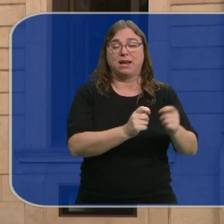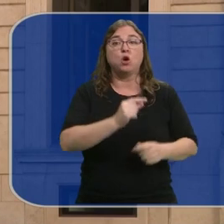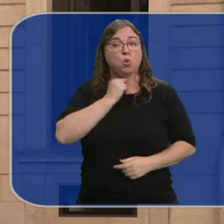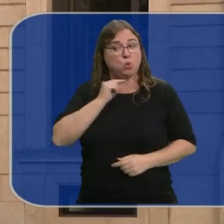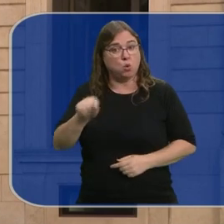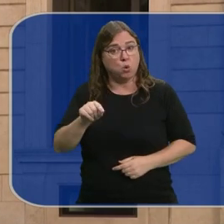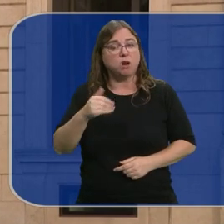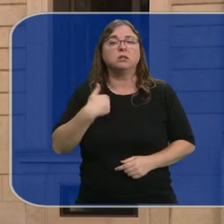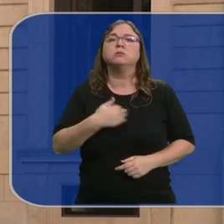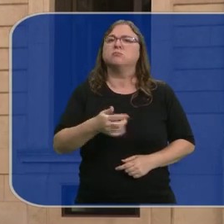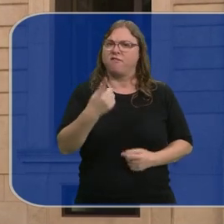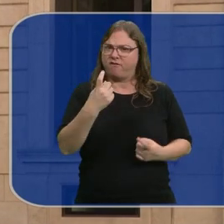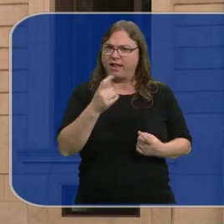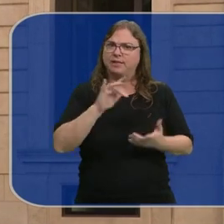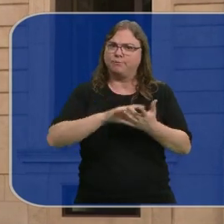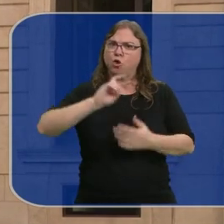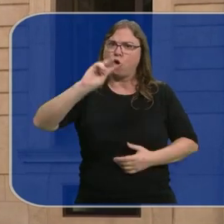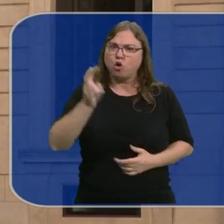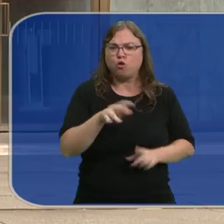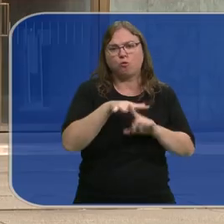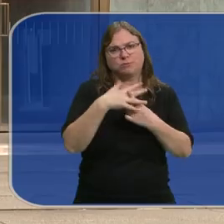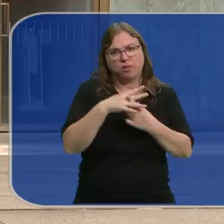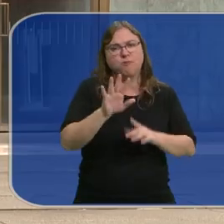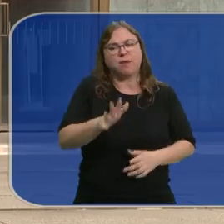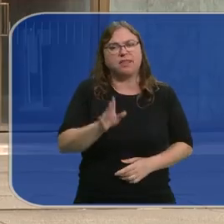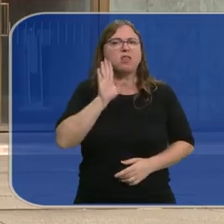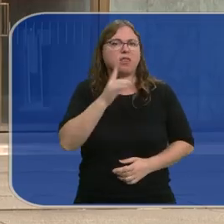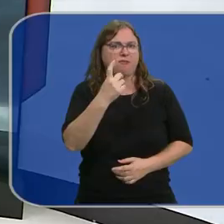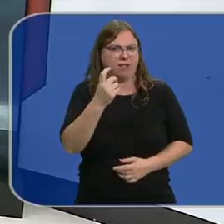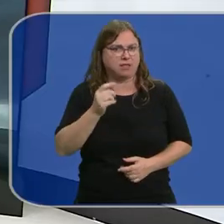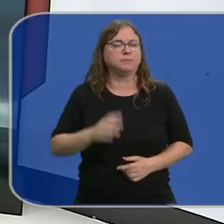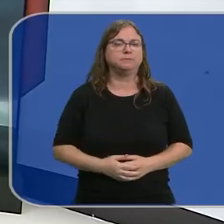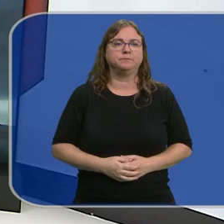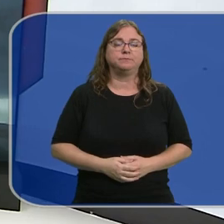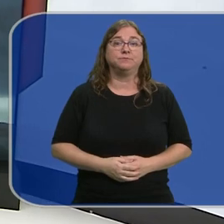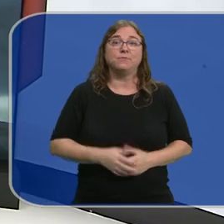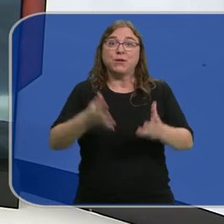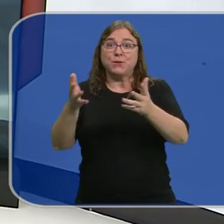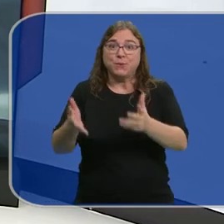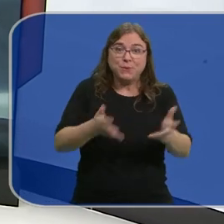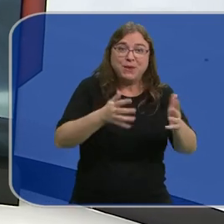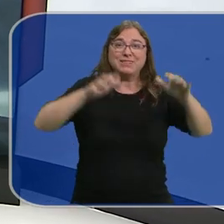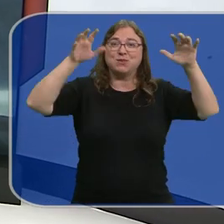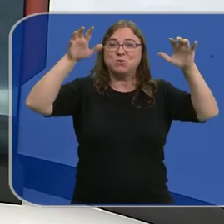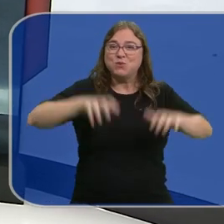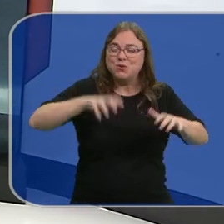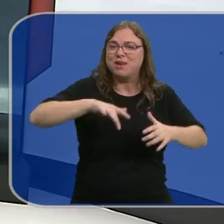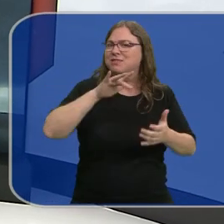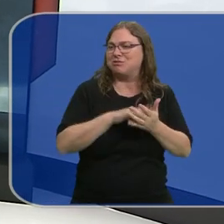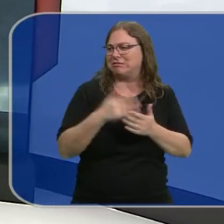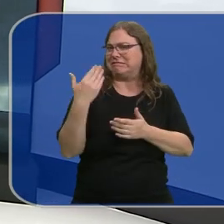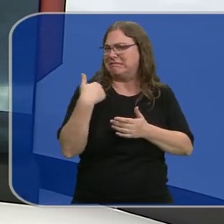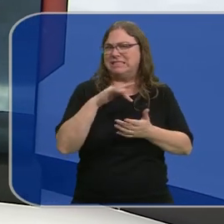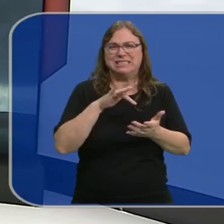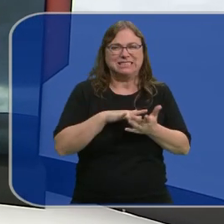cura del que hablamos tiene todavía causas pendientes por hechos similares. El viento y también la lluvia nos han dejado en las últimas